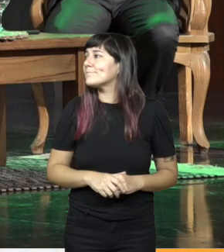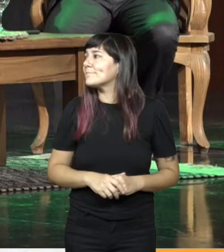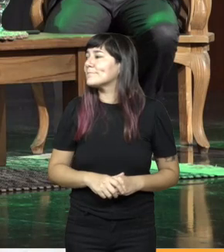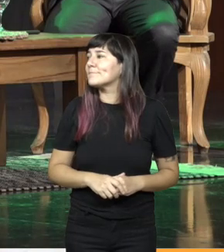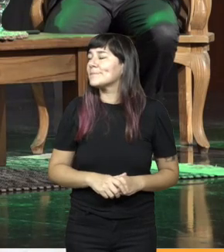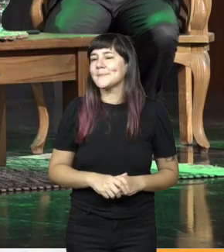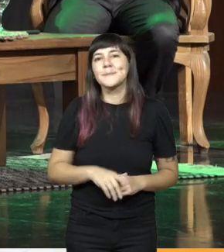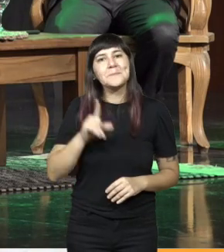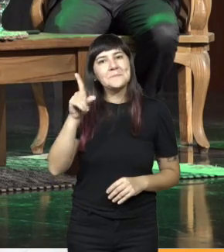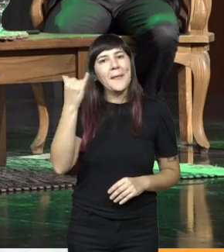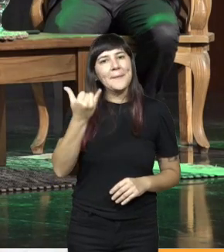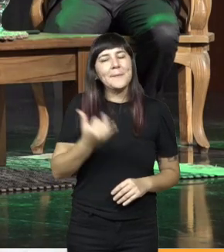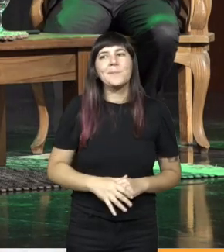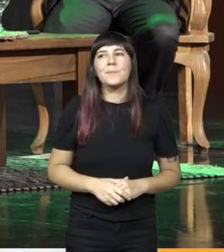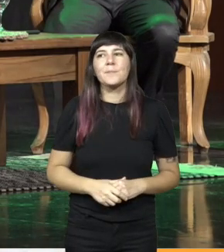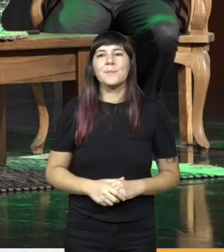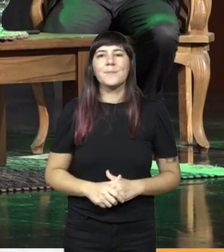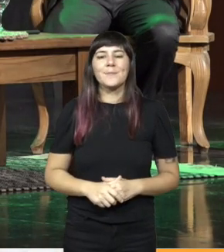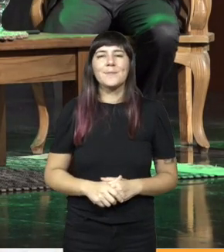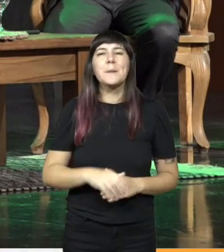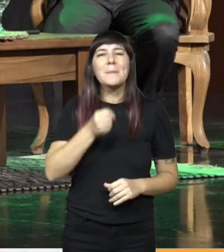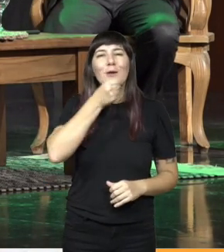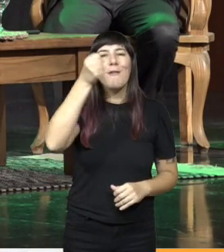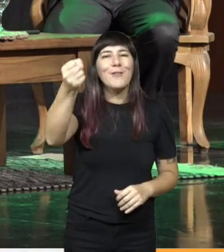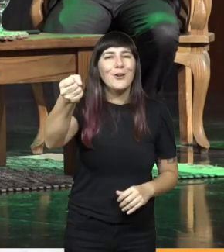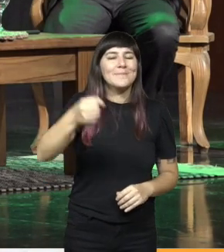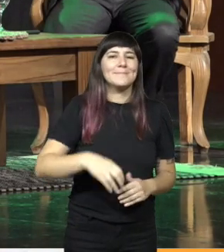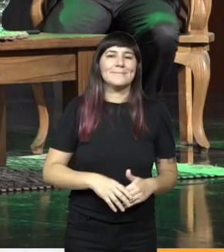ah ya pueden alcanzar un micrófono